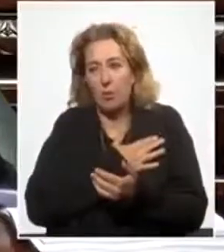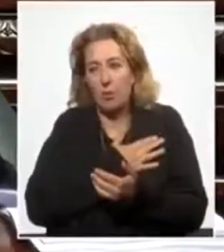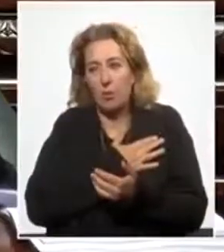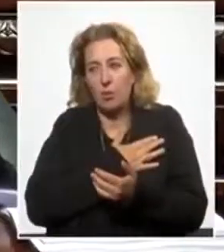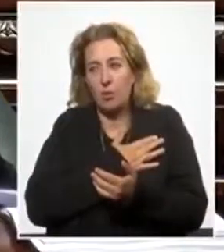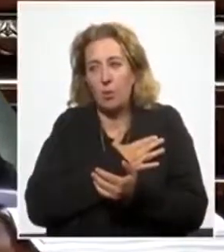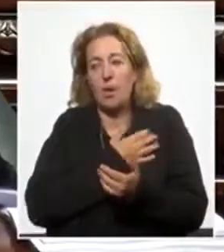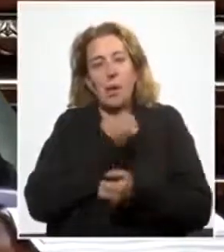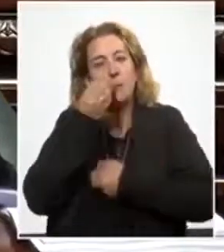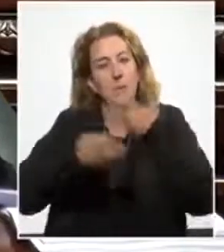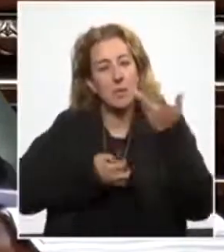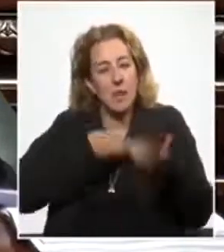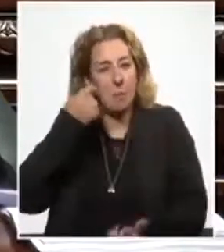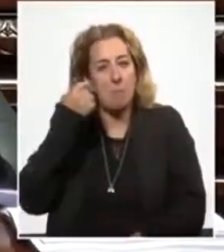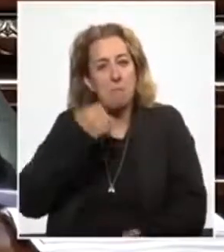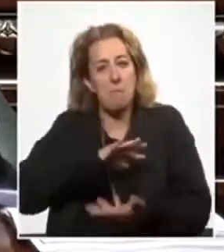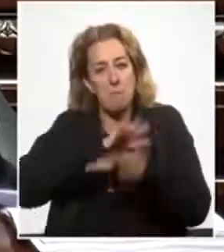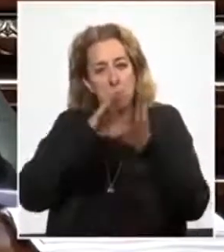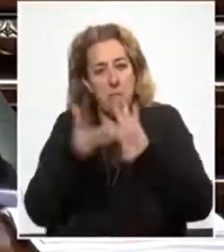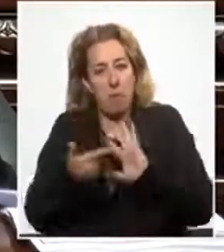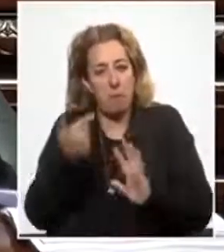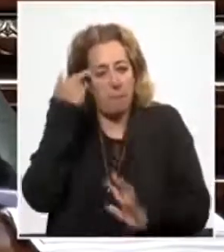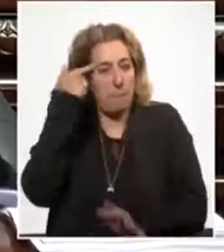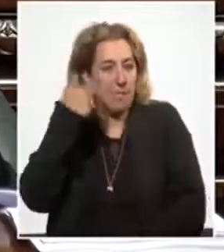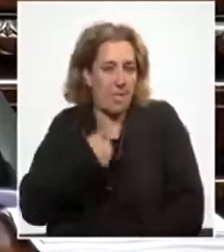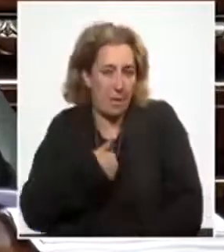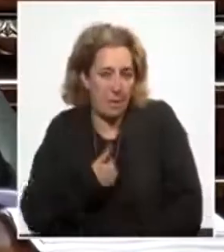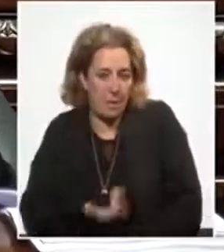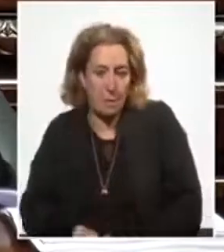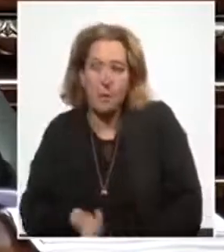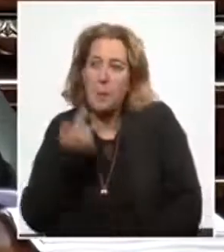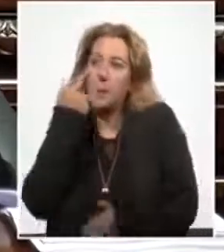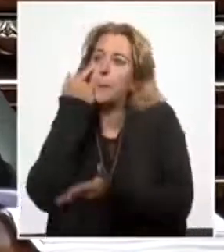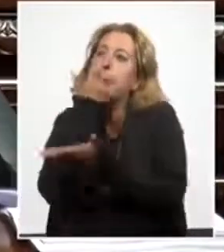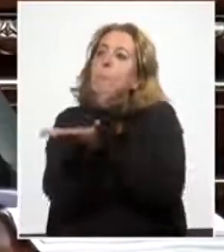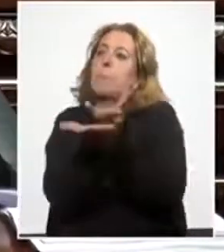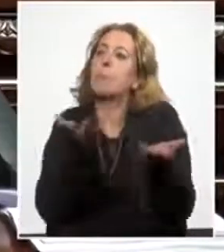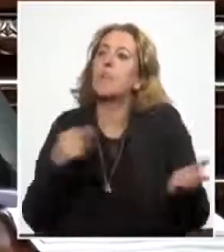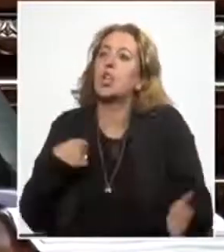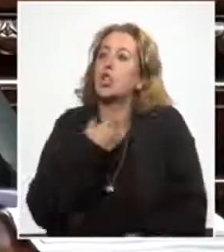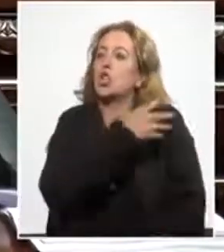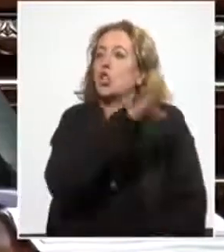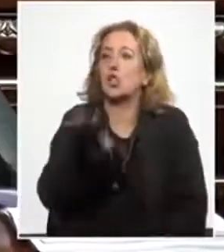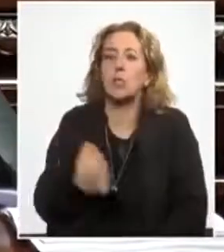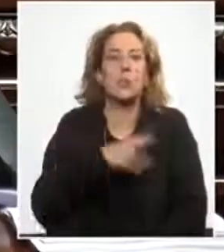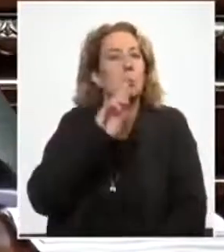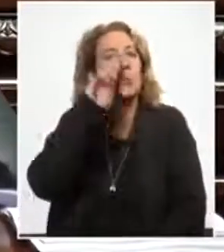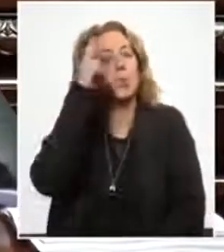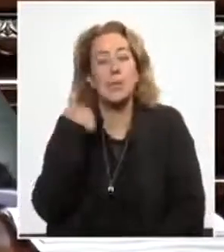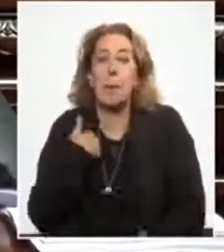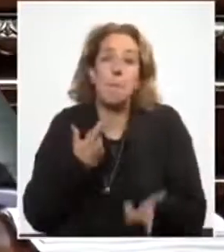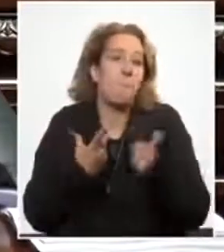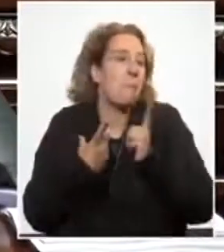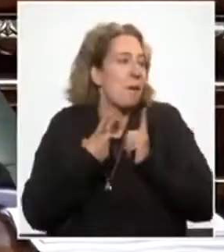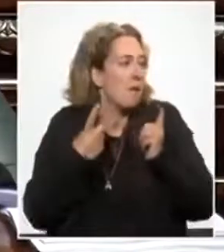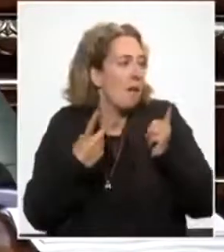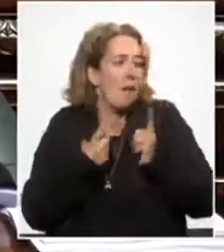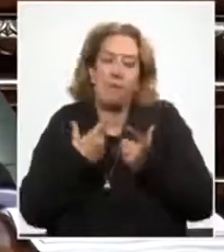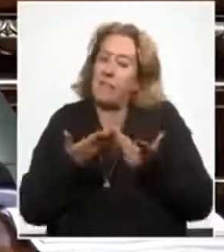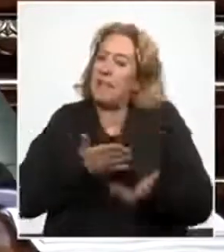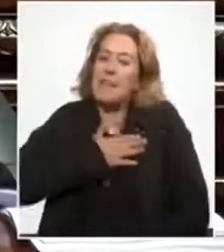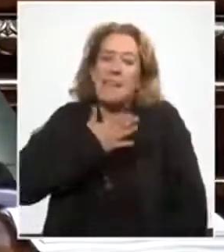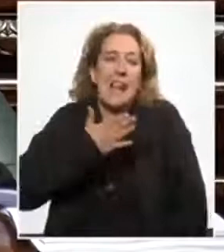...afecto, expresar mi pensamiento, es mostrarle a la sociedad uruguaya que está esperando, porque está, yo diría que